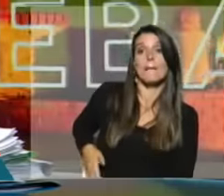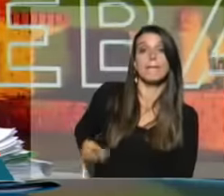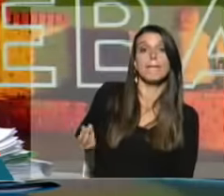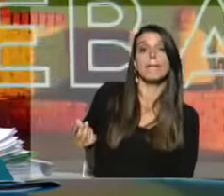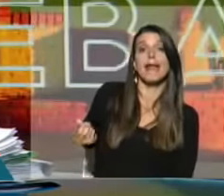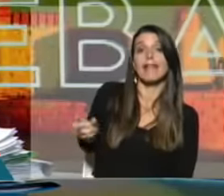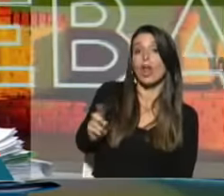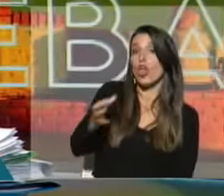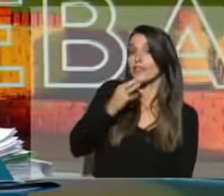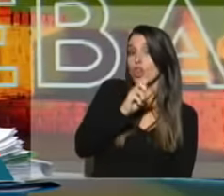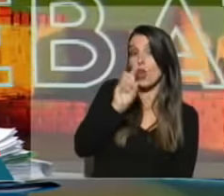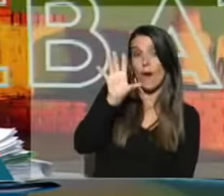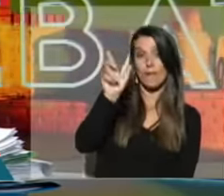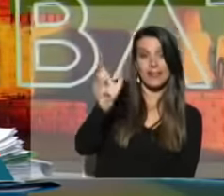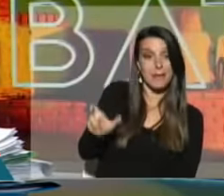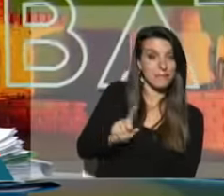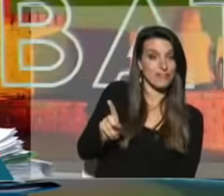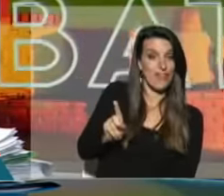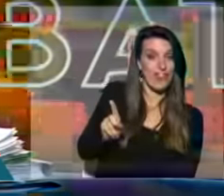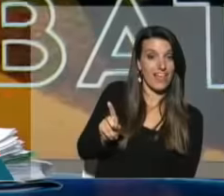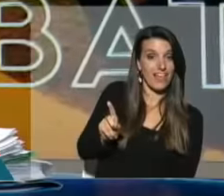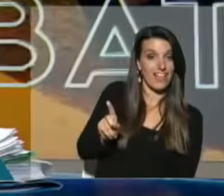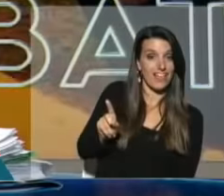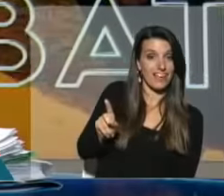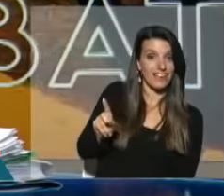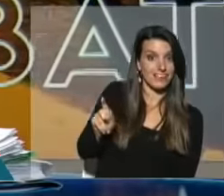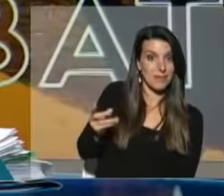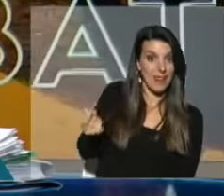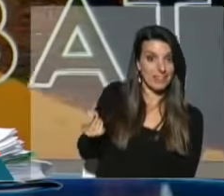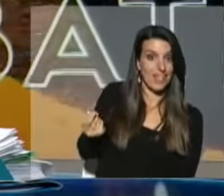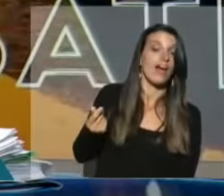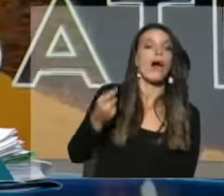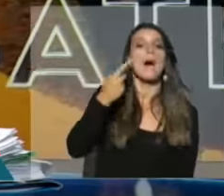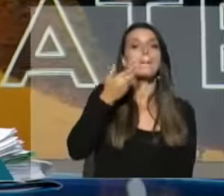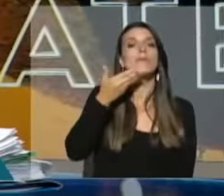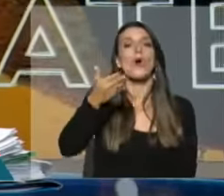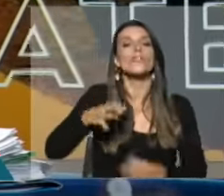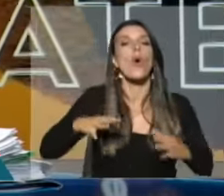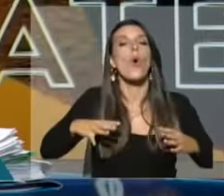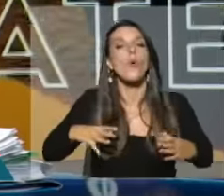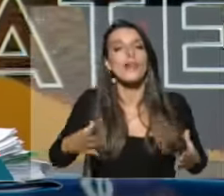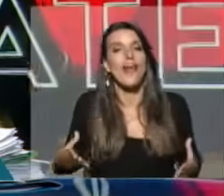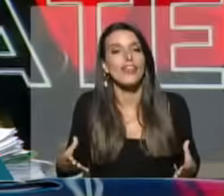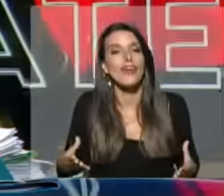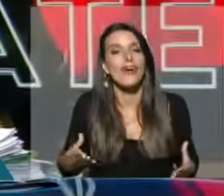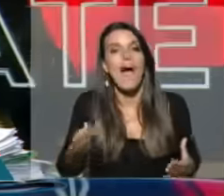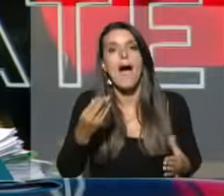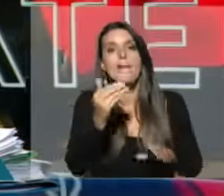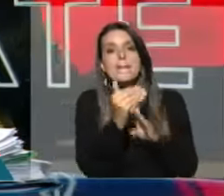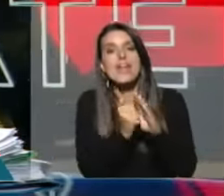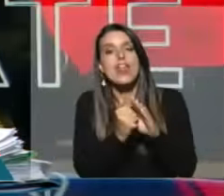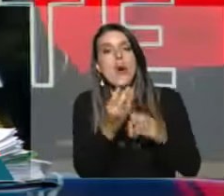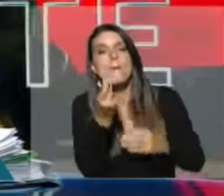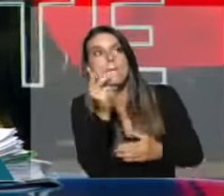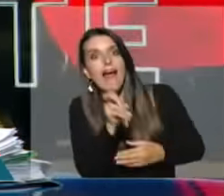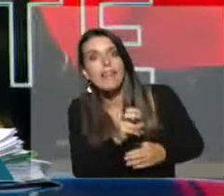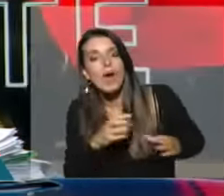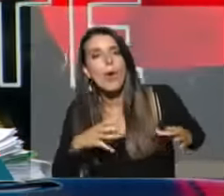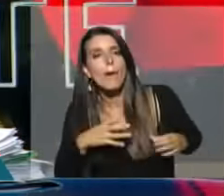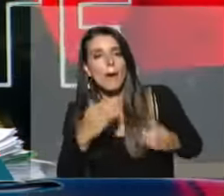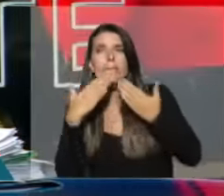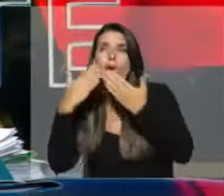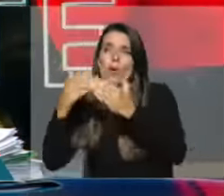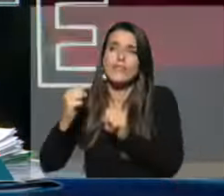No se acuerda la gente. Salvo el bolsillo de la gente. Pregúntale a los jubilados. Bajó su jubilación. Pregúntale a los